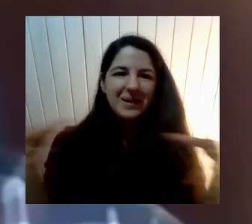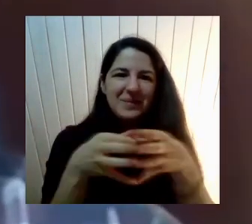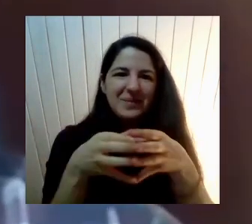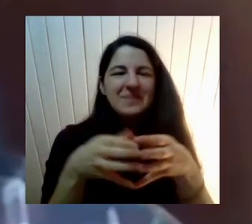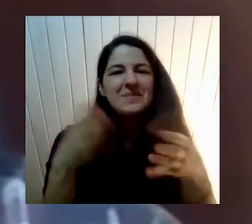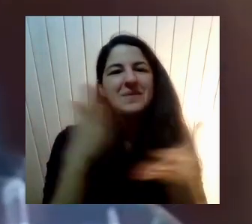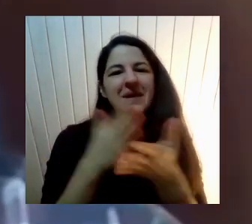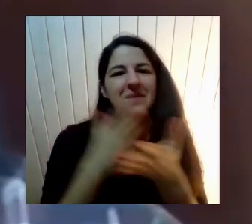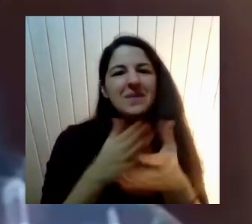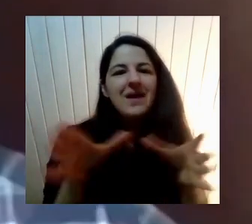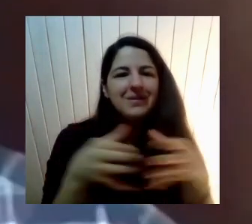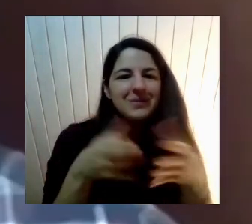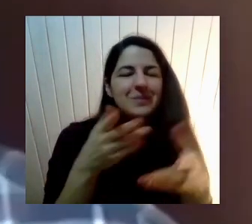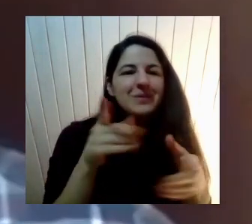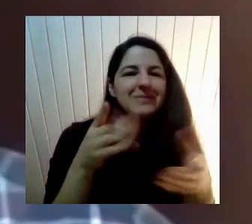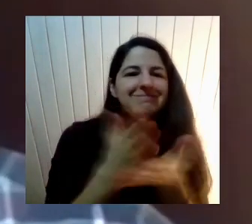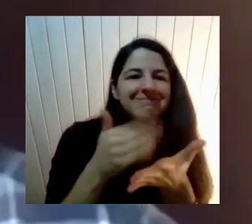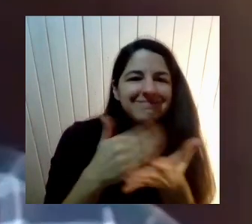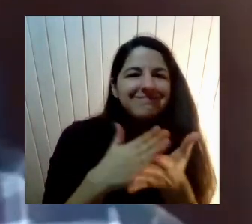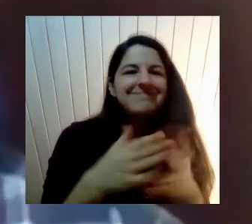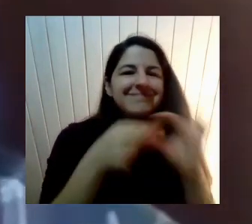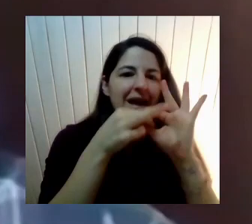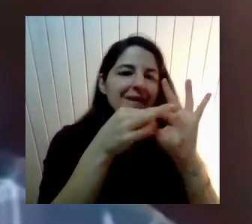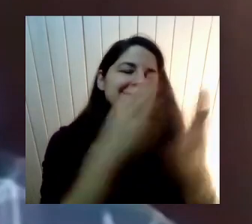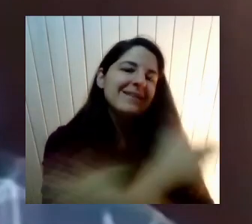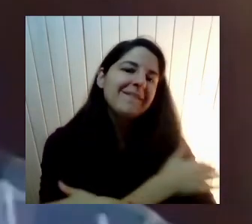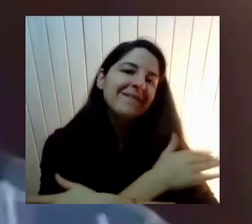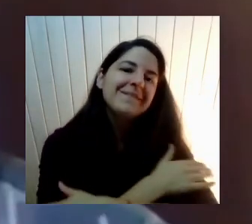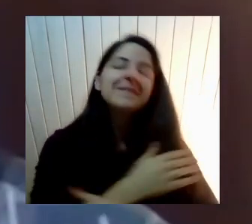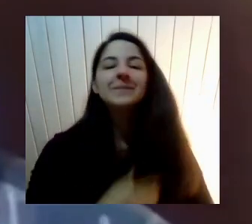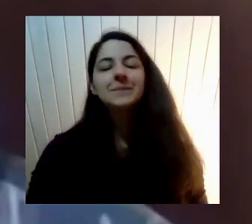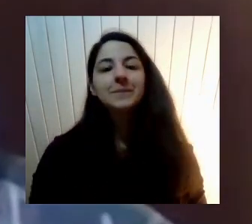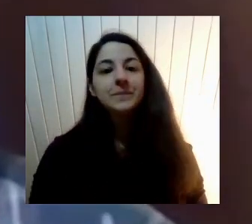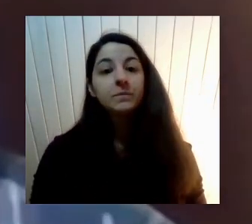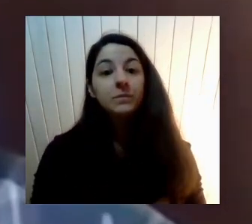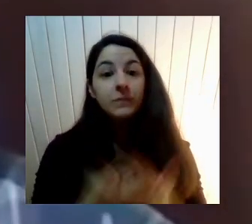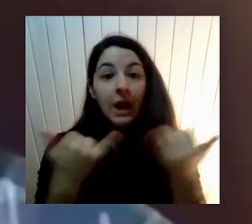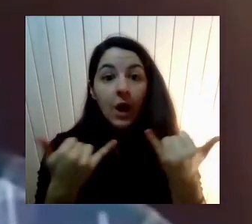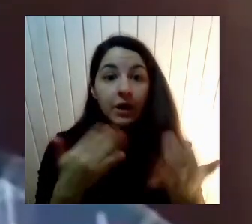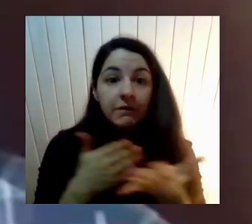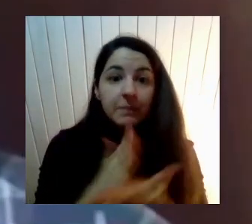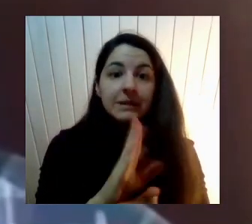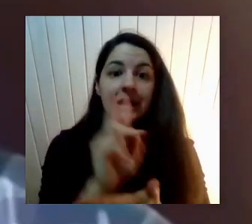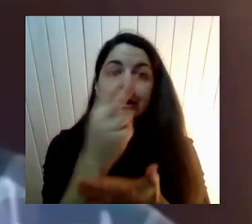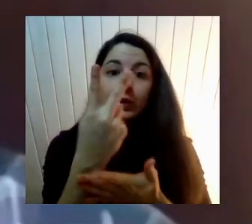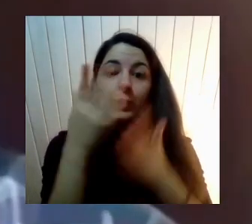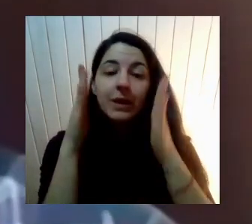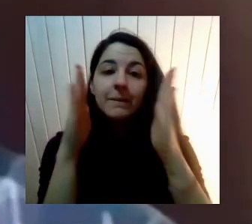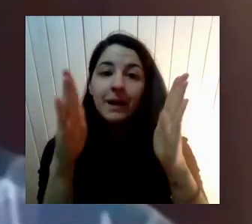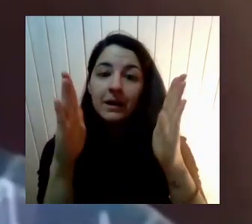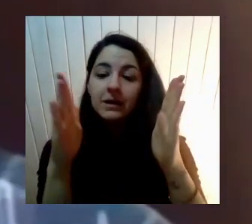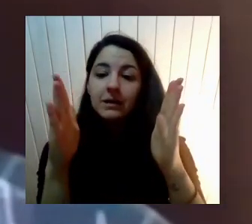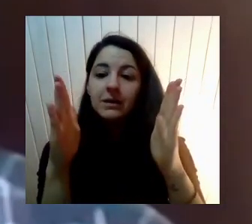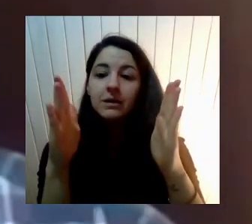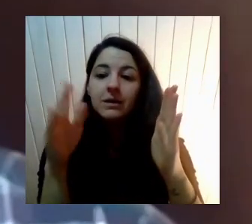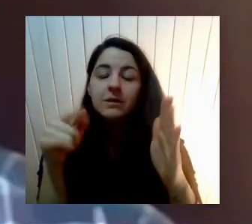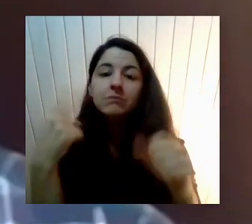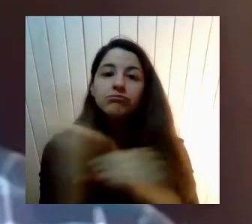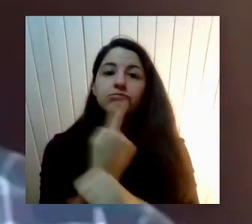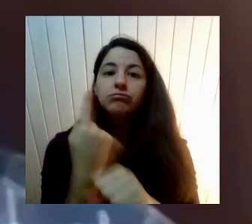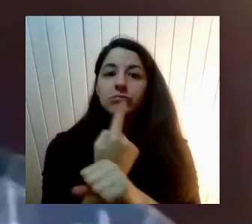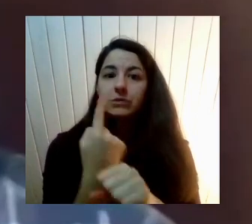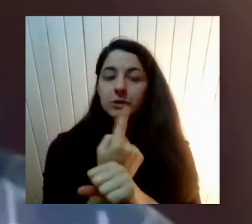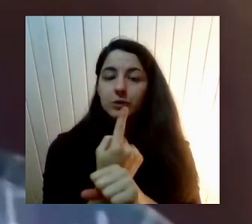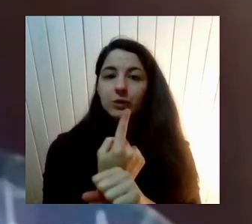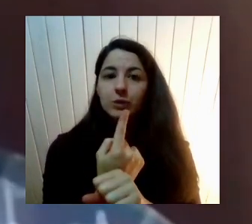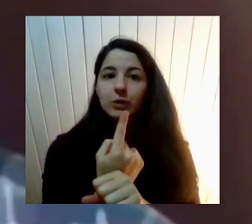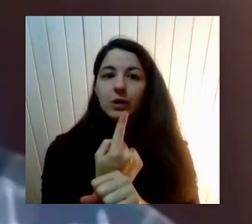abrazo Y saludos Para ella Bueno Como decía Marcela Vamos a iniciar La segunda parte Ya de este Conversatorio Pueden